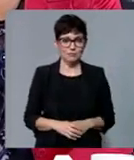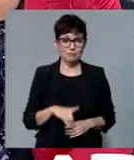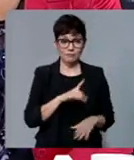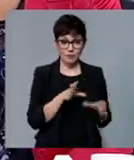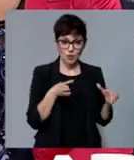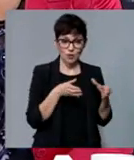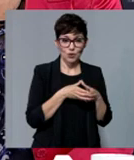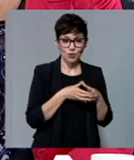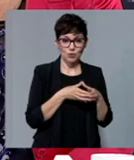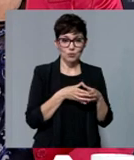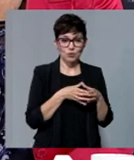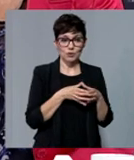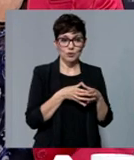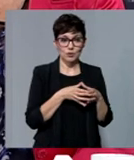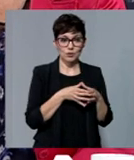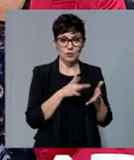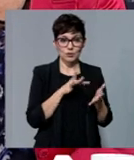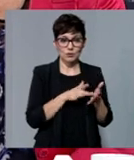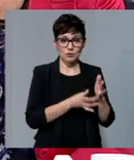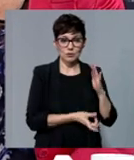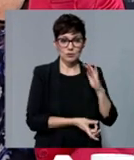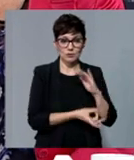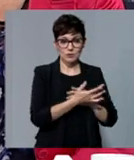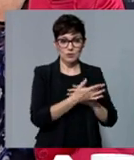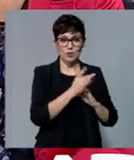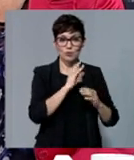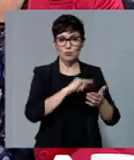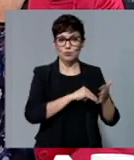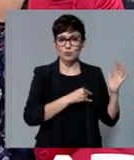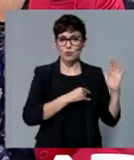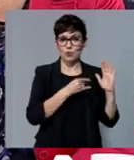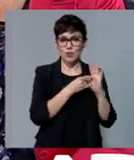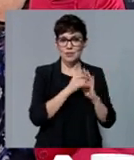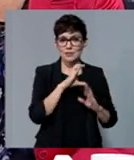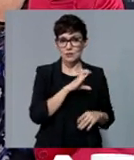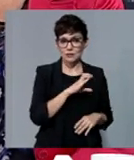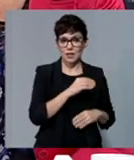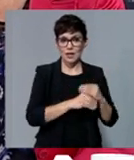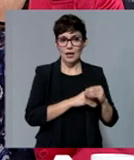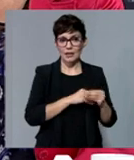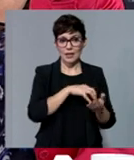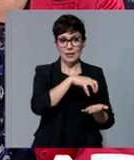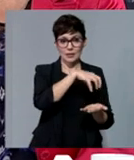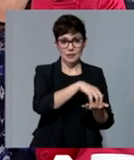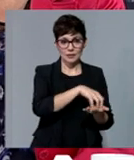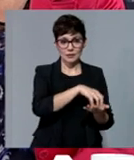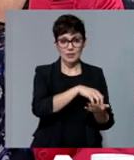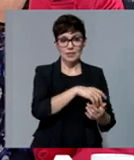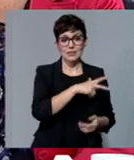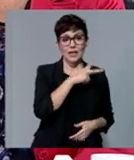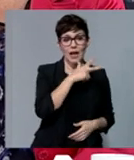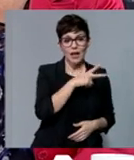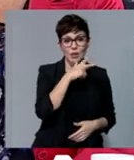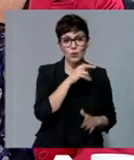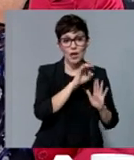trabajando, contribuyendo en el proyecto CLIP, que será el lanzamiento de la Estación Espacial, donde habrá hardware y software de